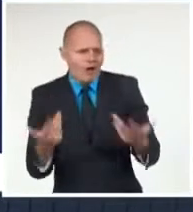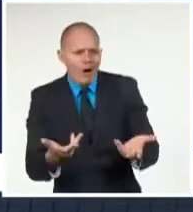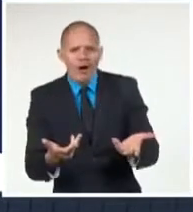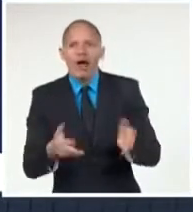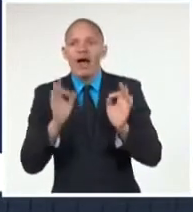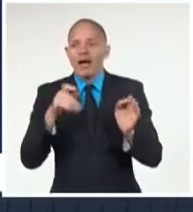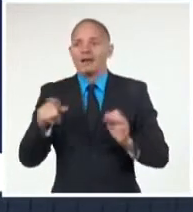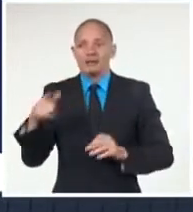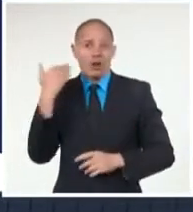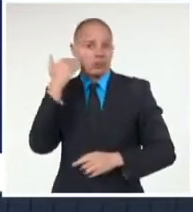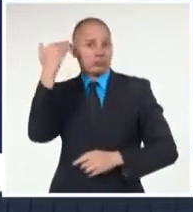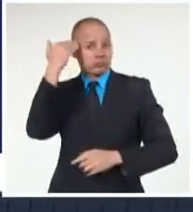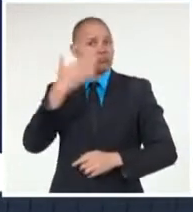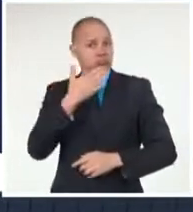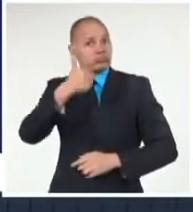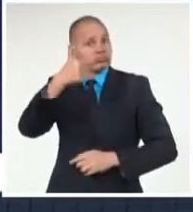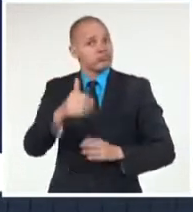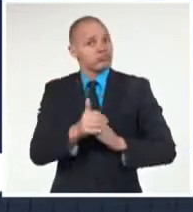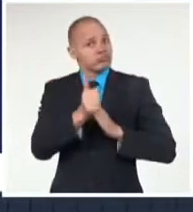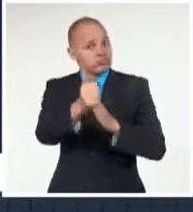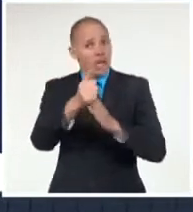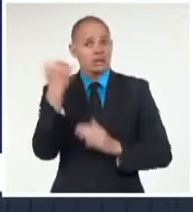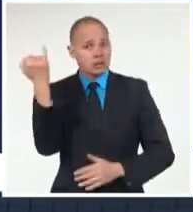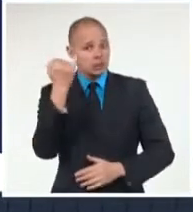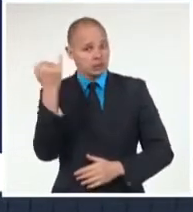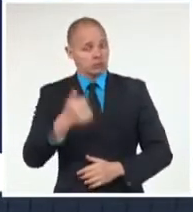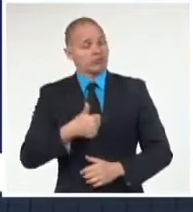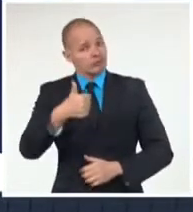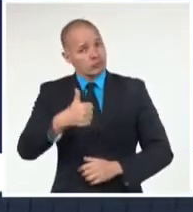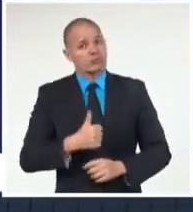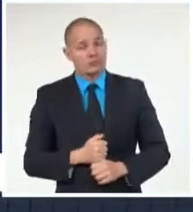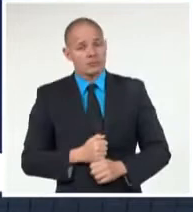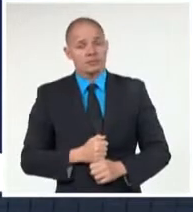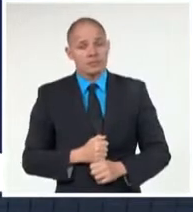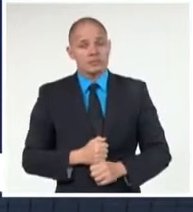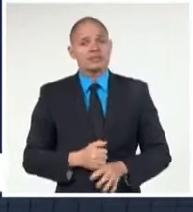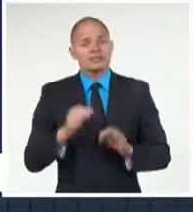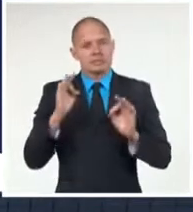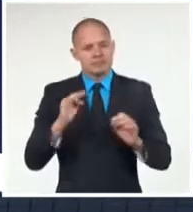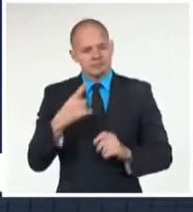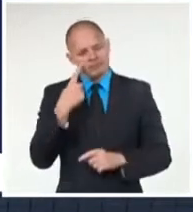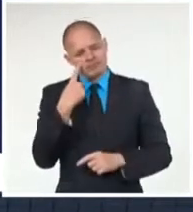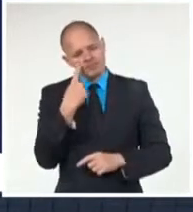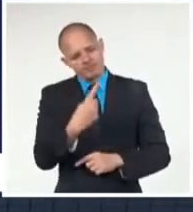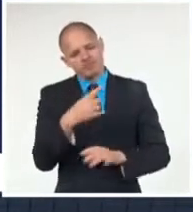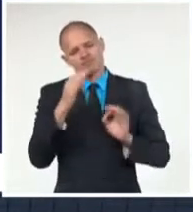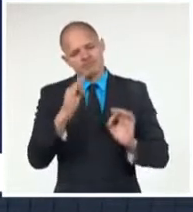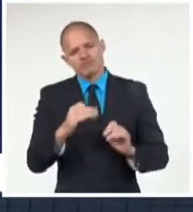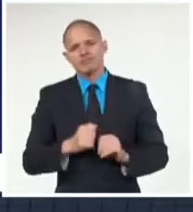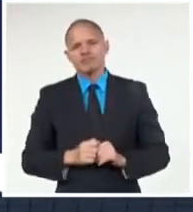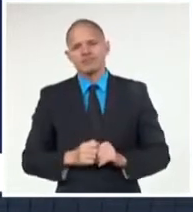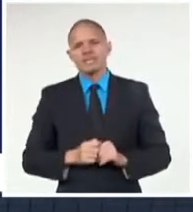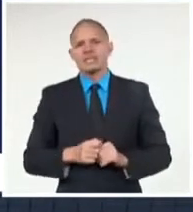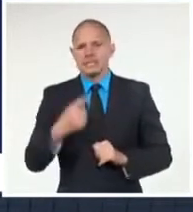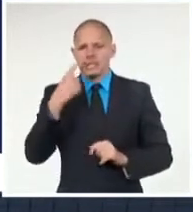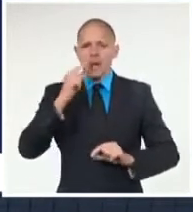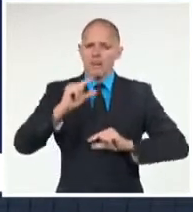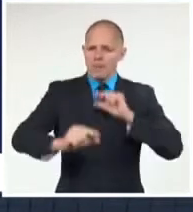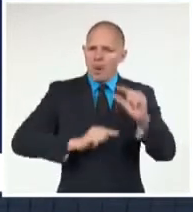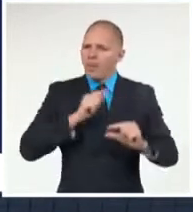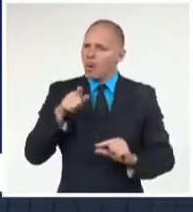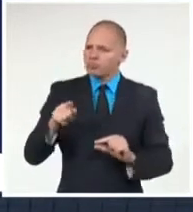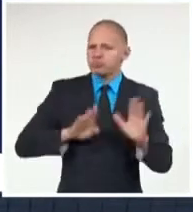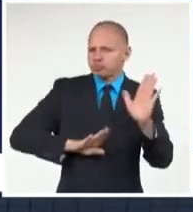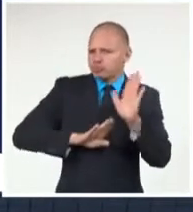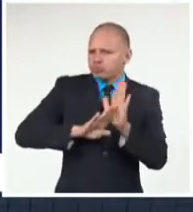su capacidad de liderazgo a nivel internacional. Y creemos en Mía reconocer el liderazgo que ha ido asumiendo en